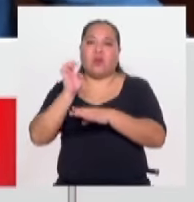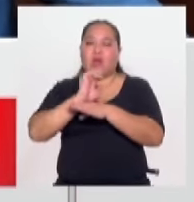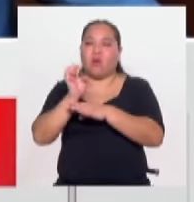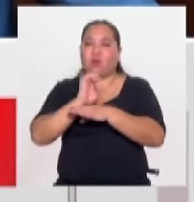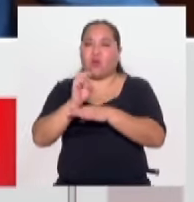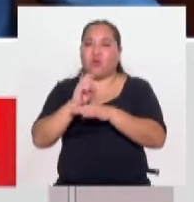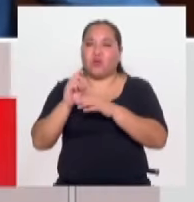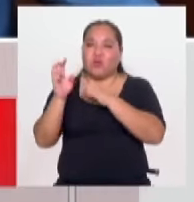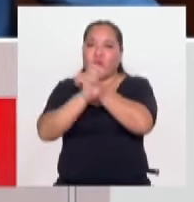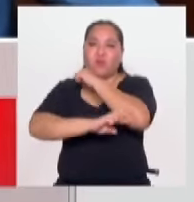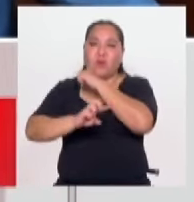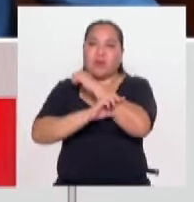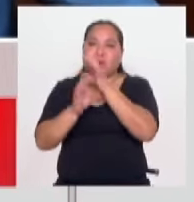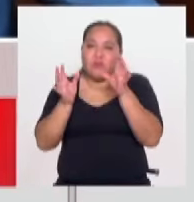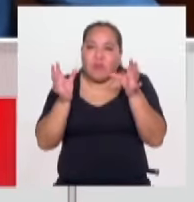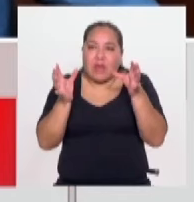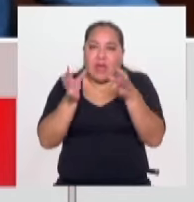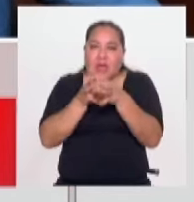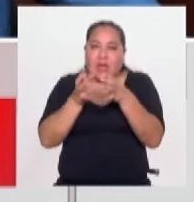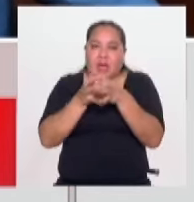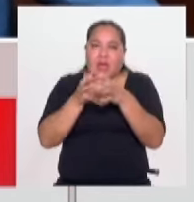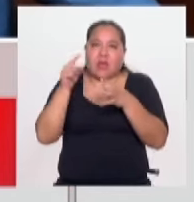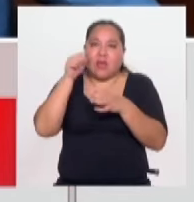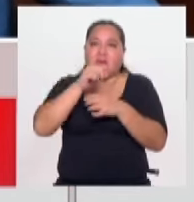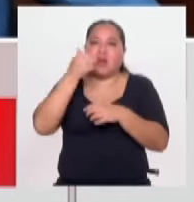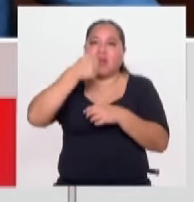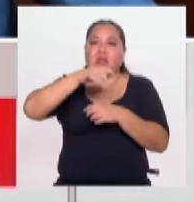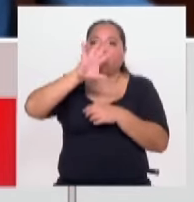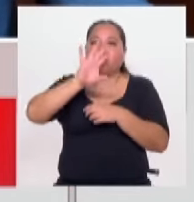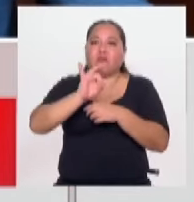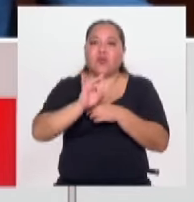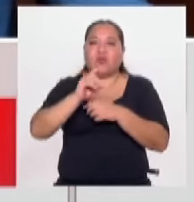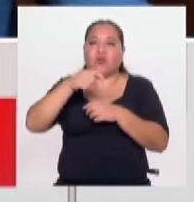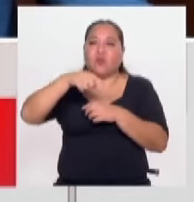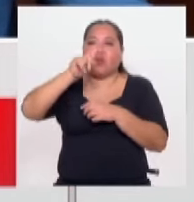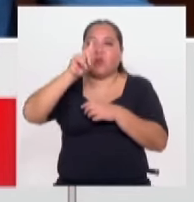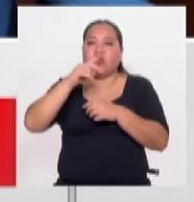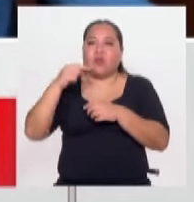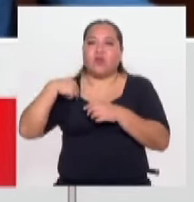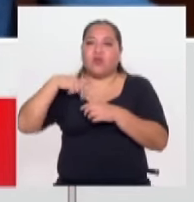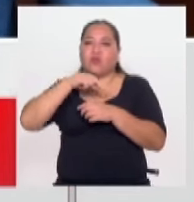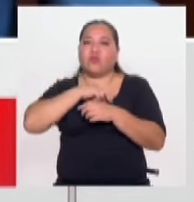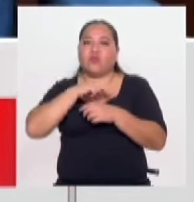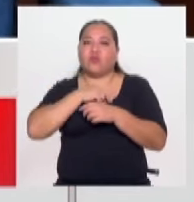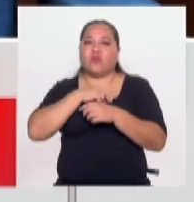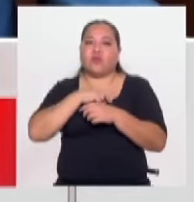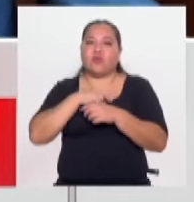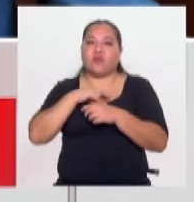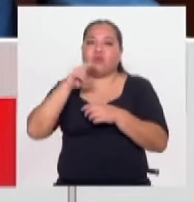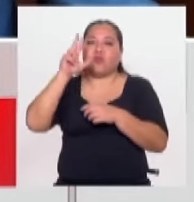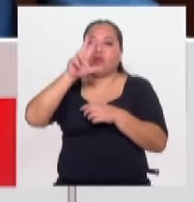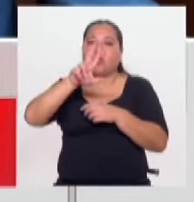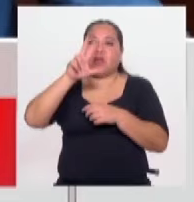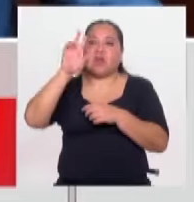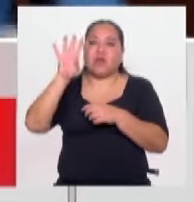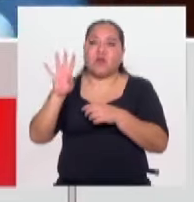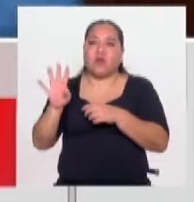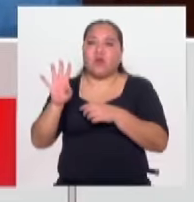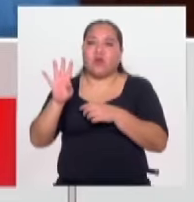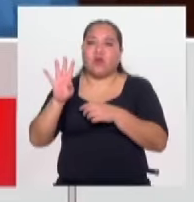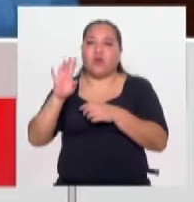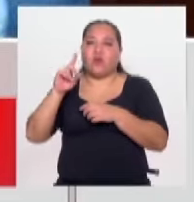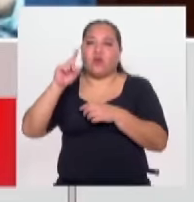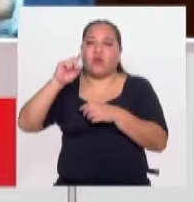pequeño frente al Perú. Ellos tienen 18 millones de habitantes, nosotros tenemos 34 millones,